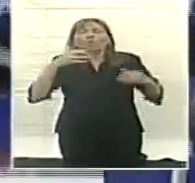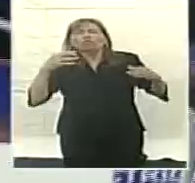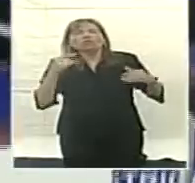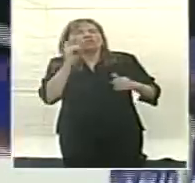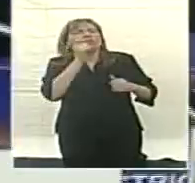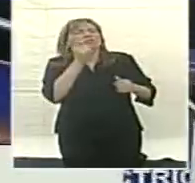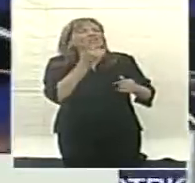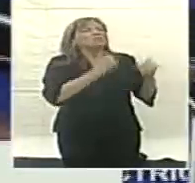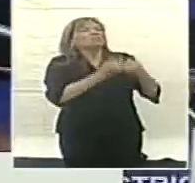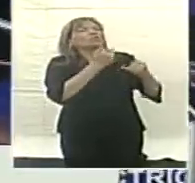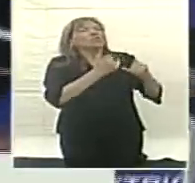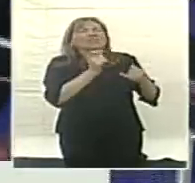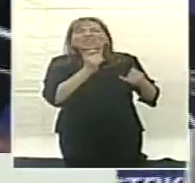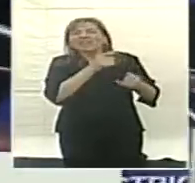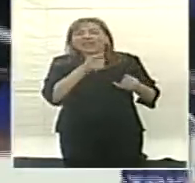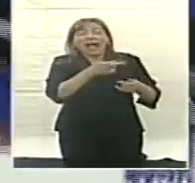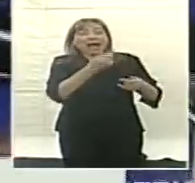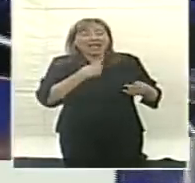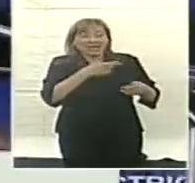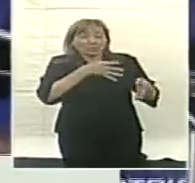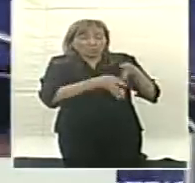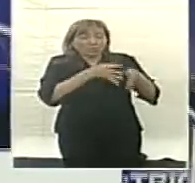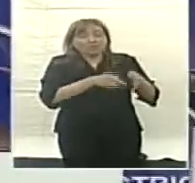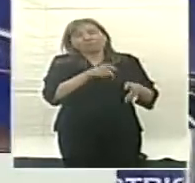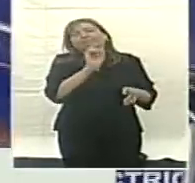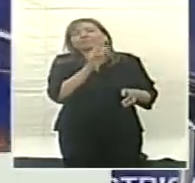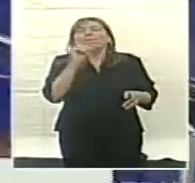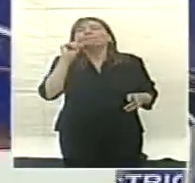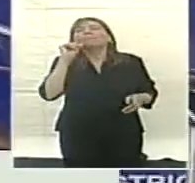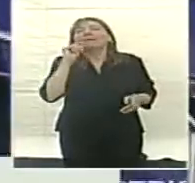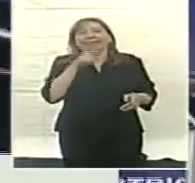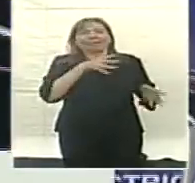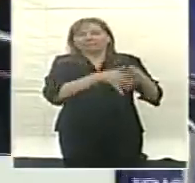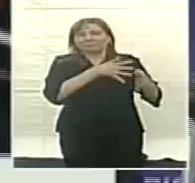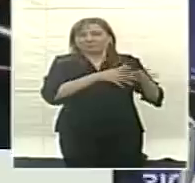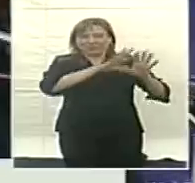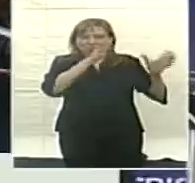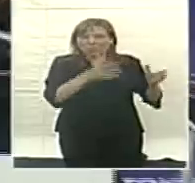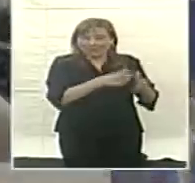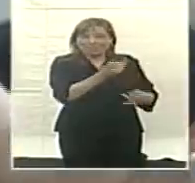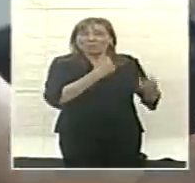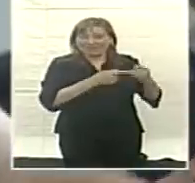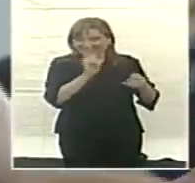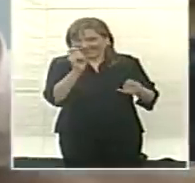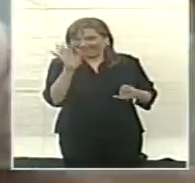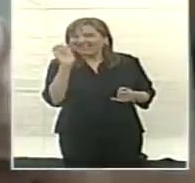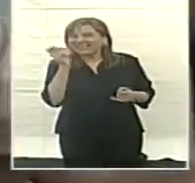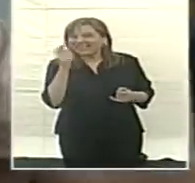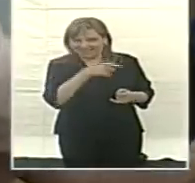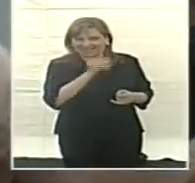el que puso en marcha la turbina, el papá de la turbina, ellos me contaban, ya saben quién es,